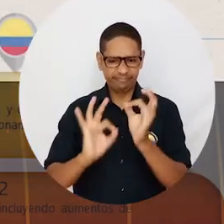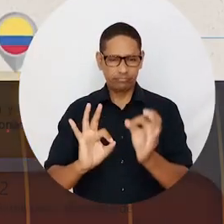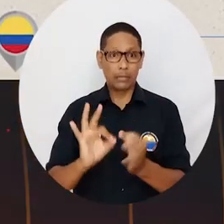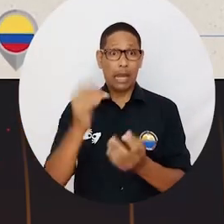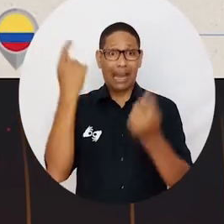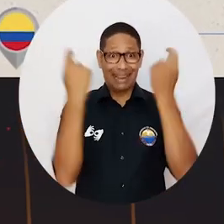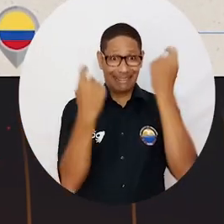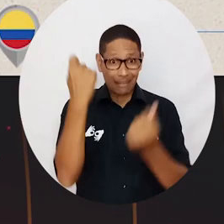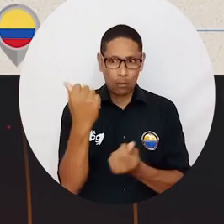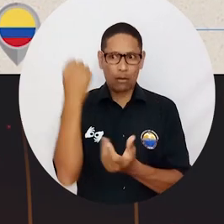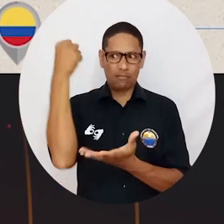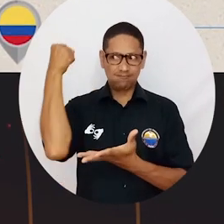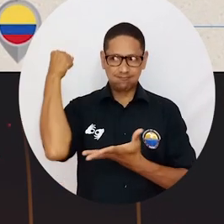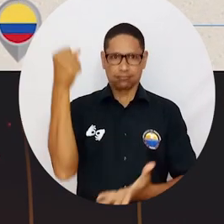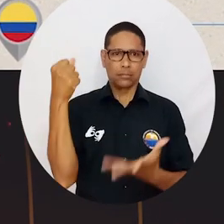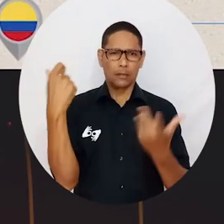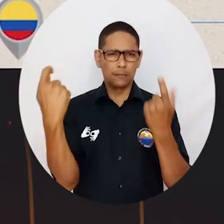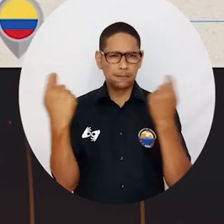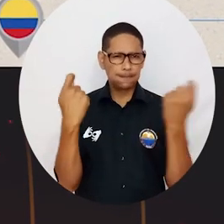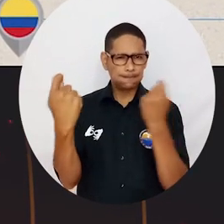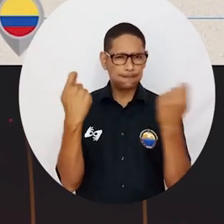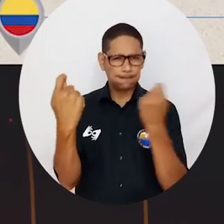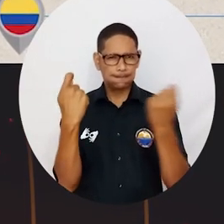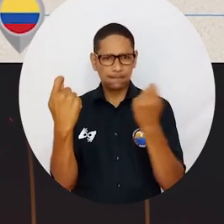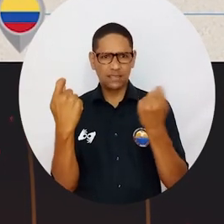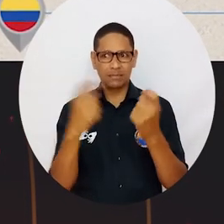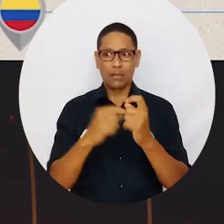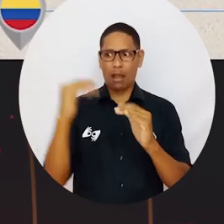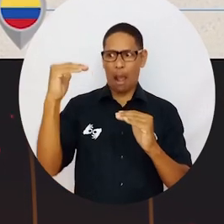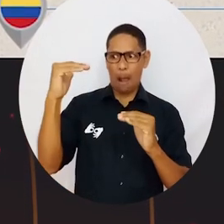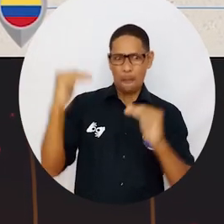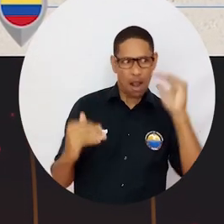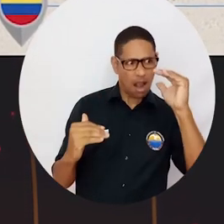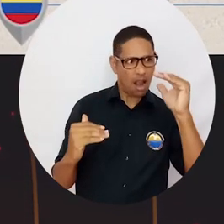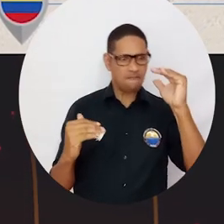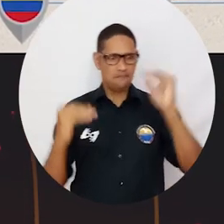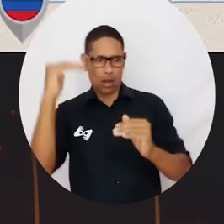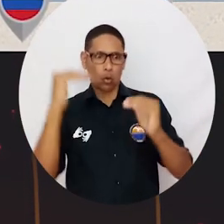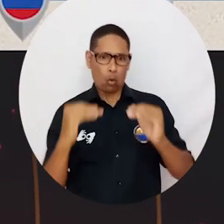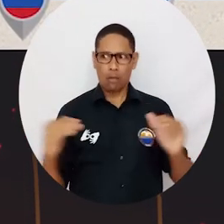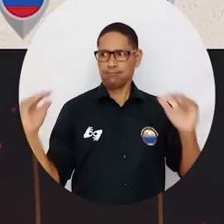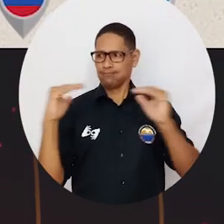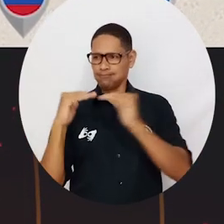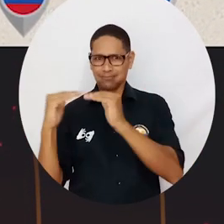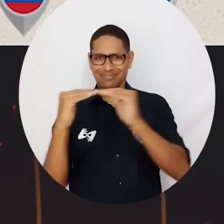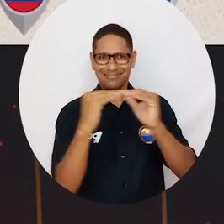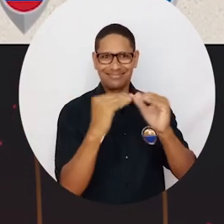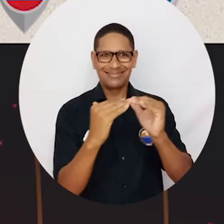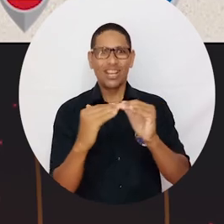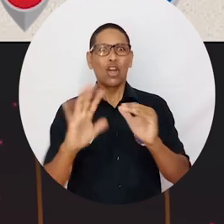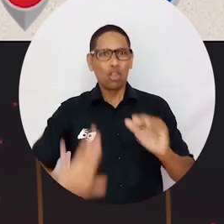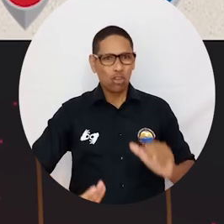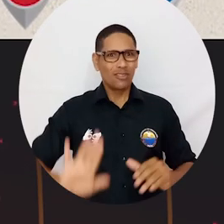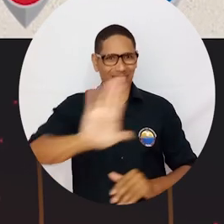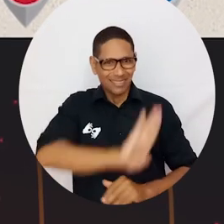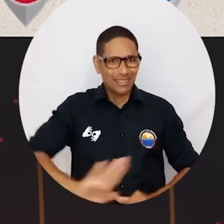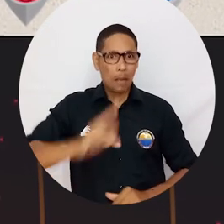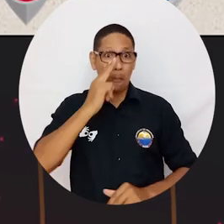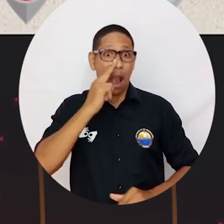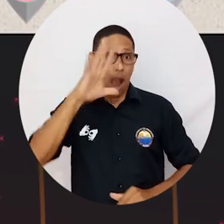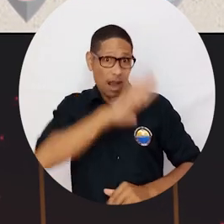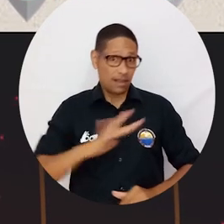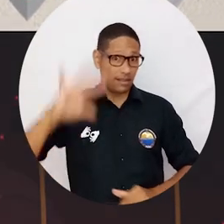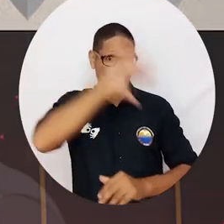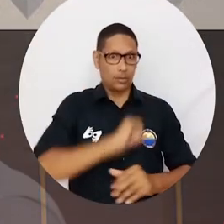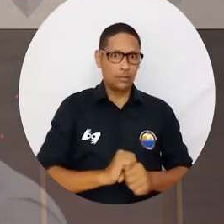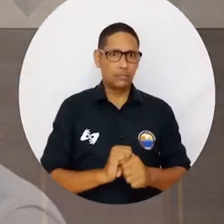para lograr una mejor distribución de los recursos en aras de disminuir las brechas entre las instituciones de educación superior regionales y las